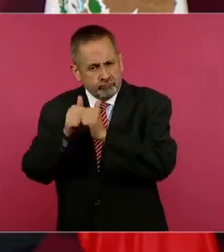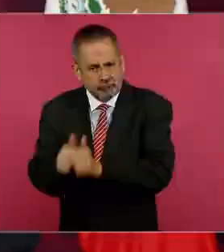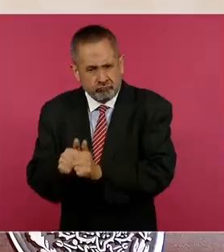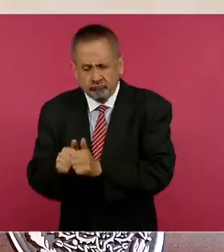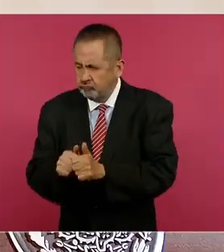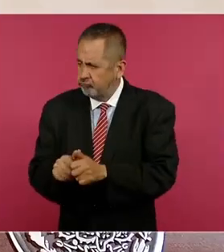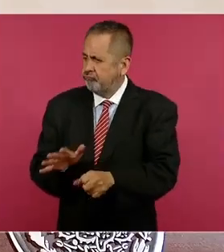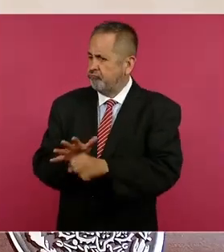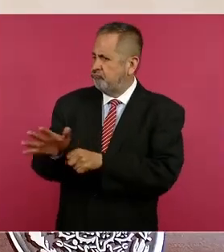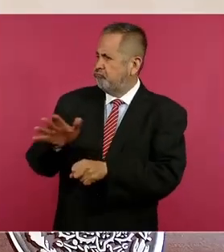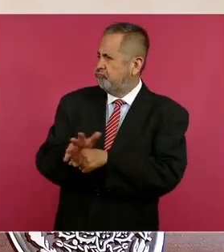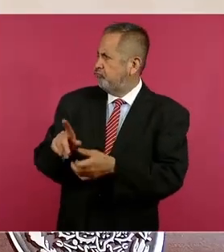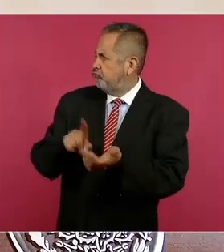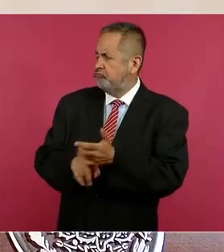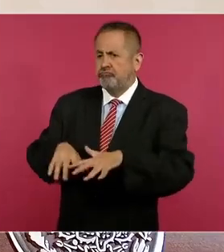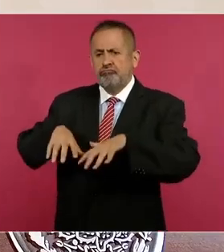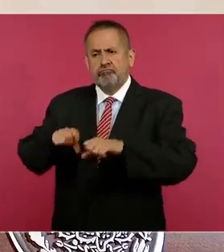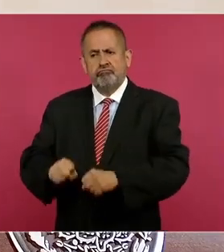pueblos?